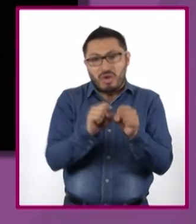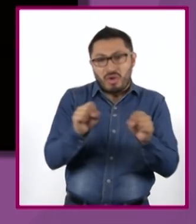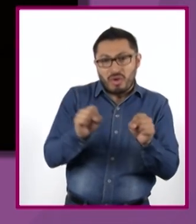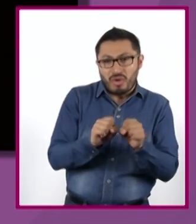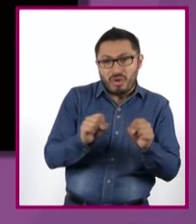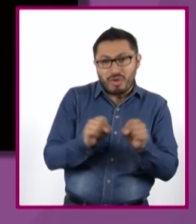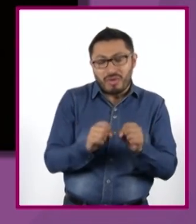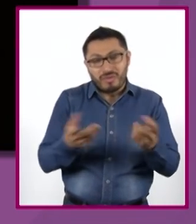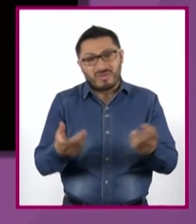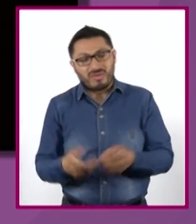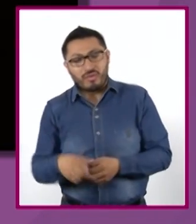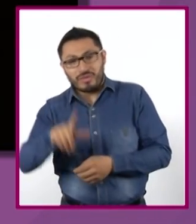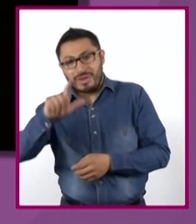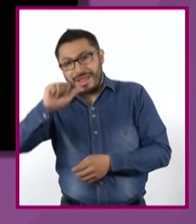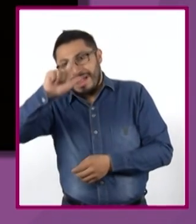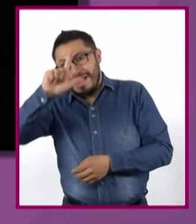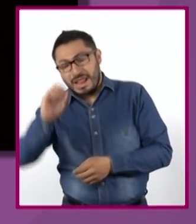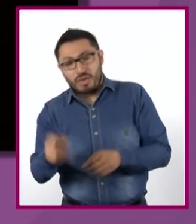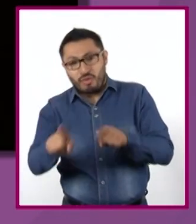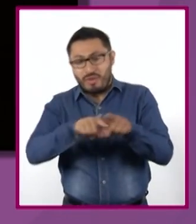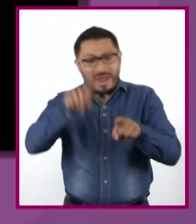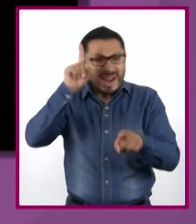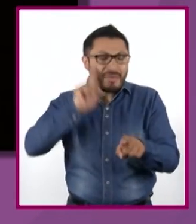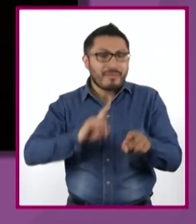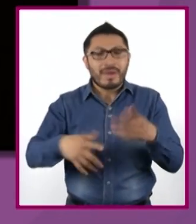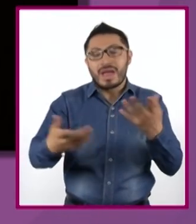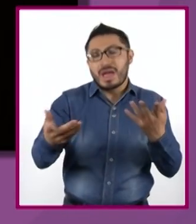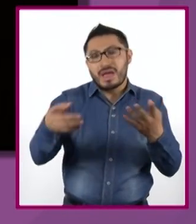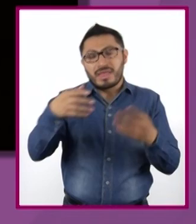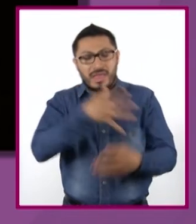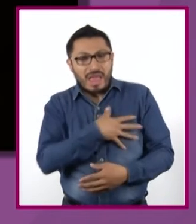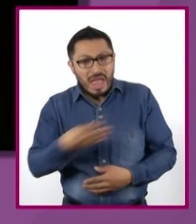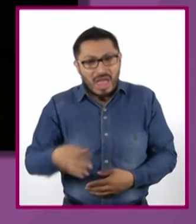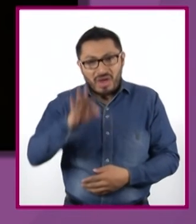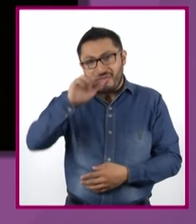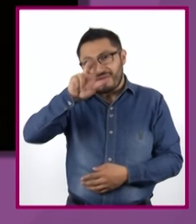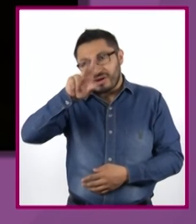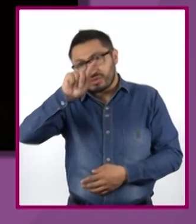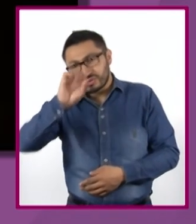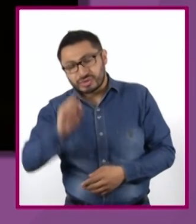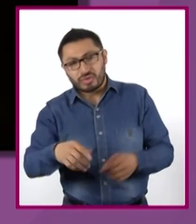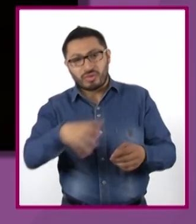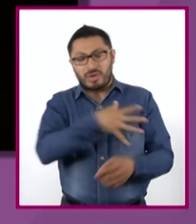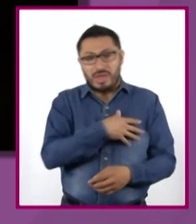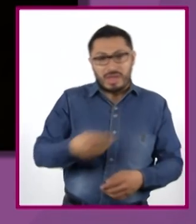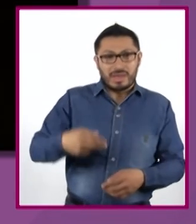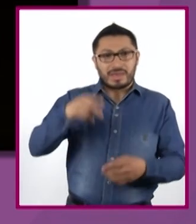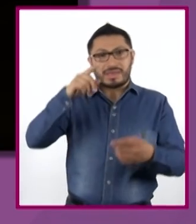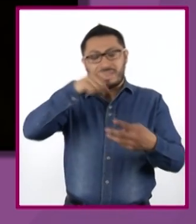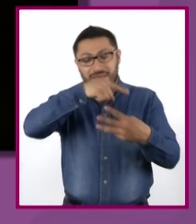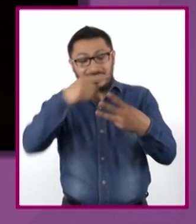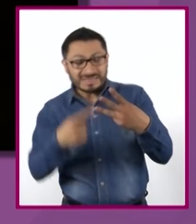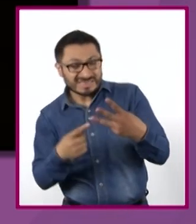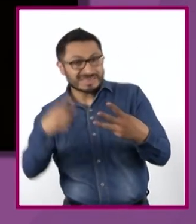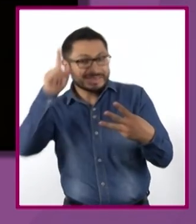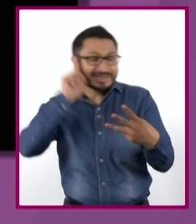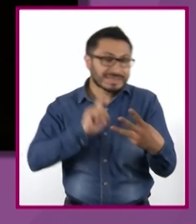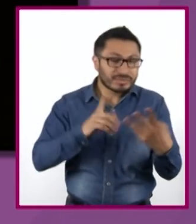hermana Diana y mi hermana Arcelia, mi hijo Fausto y mis hijas Valeria, Lucero y Griselda.